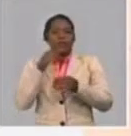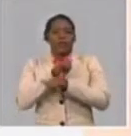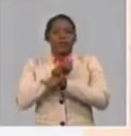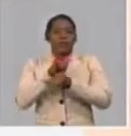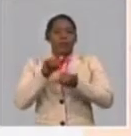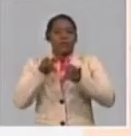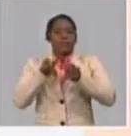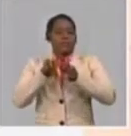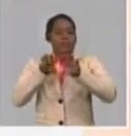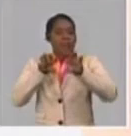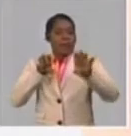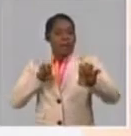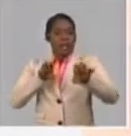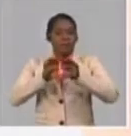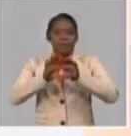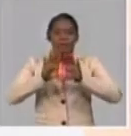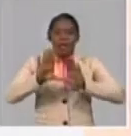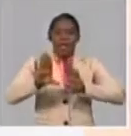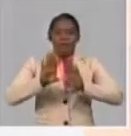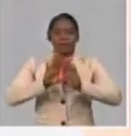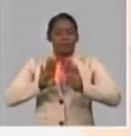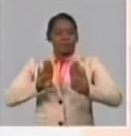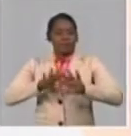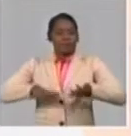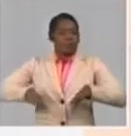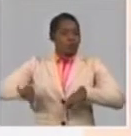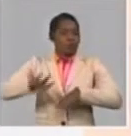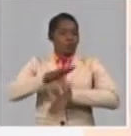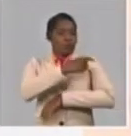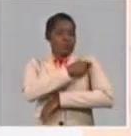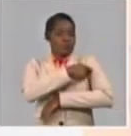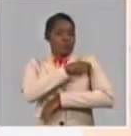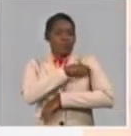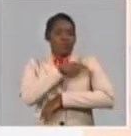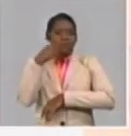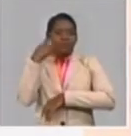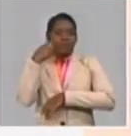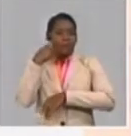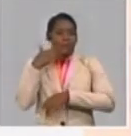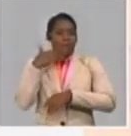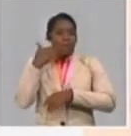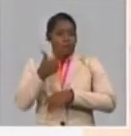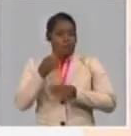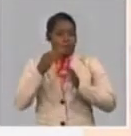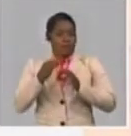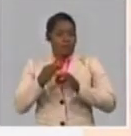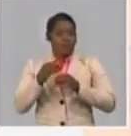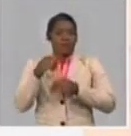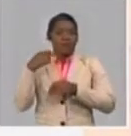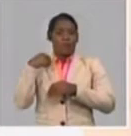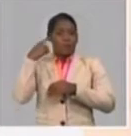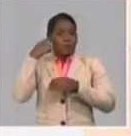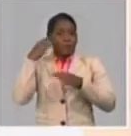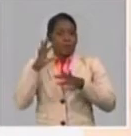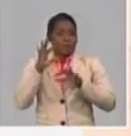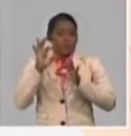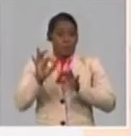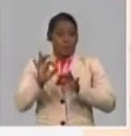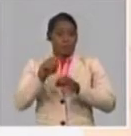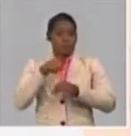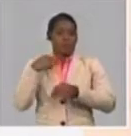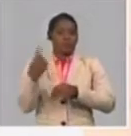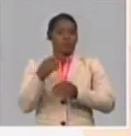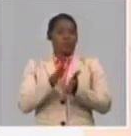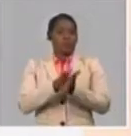en nuestro país. Y tengo la convicción de que será una conmemoración por el compromiso,